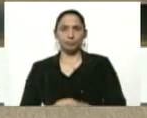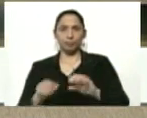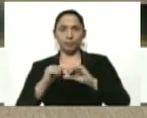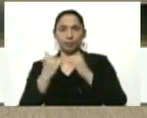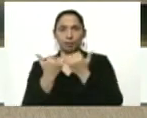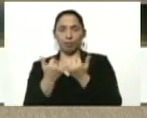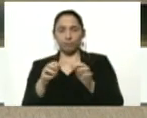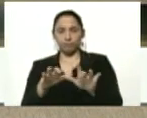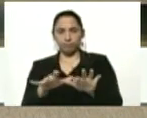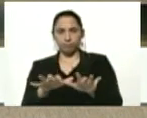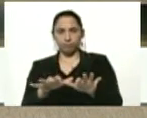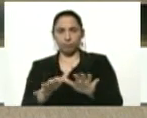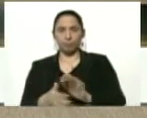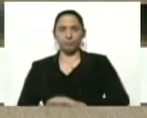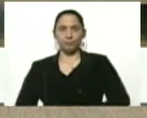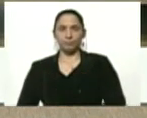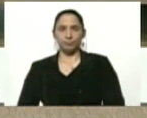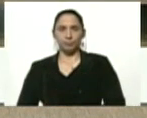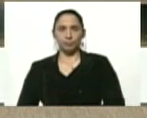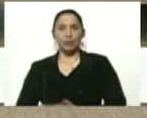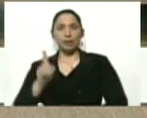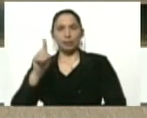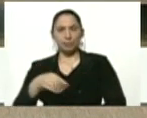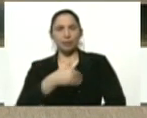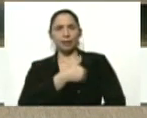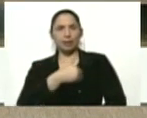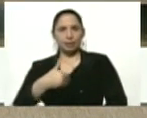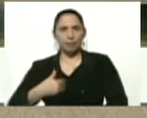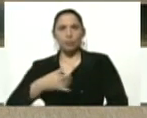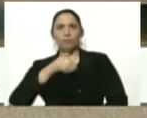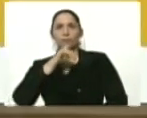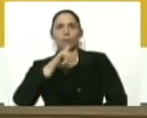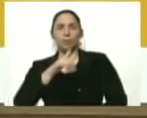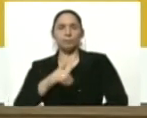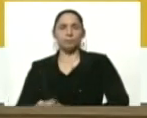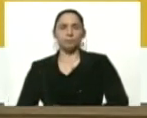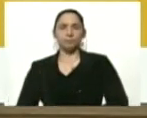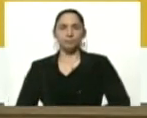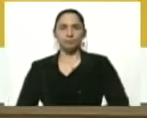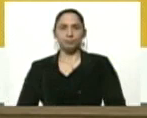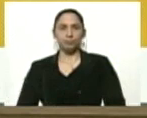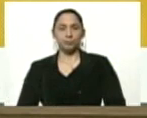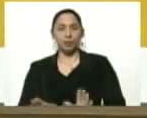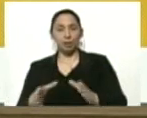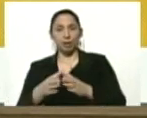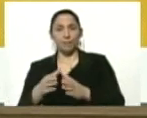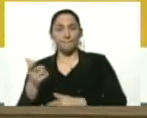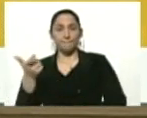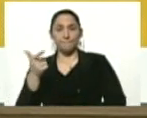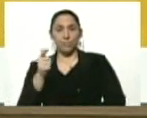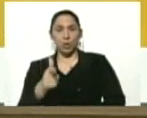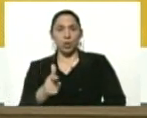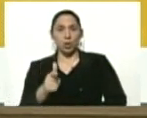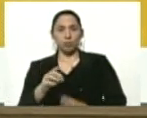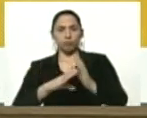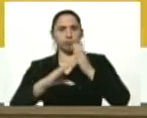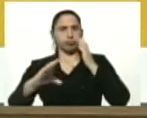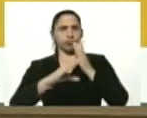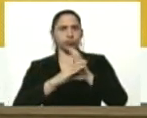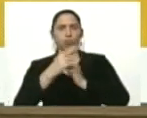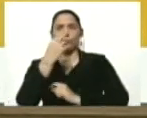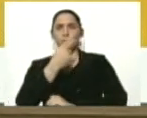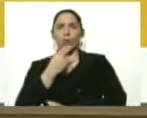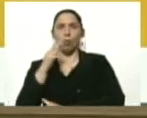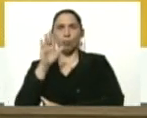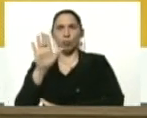situacional. También queríamos resaltar el sector transporte, el compromiso